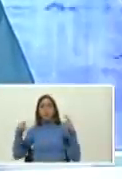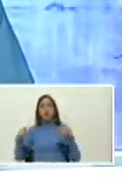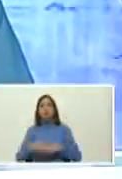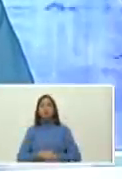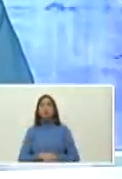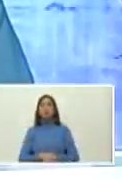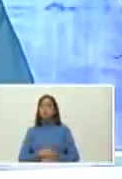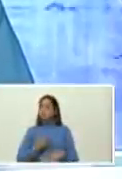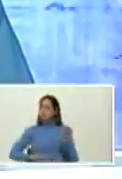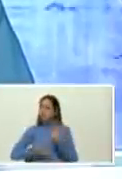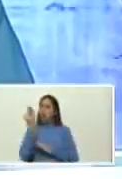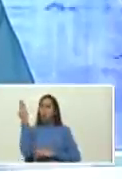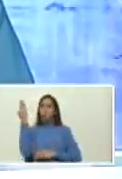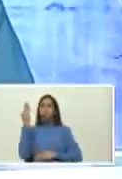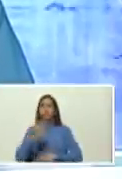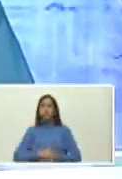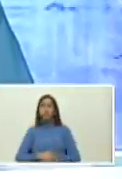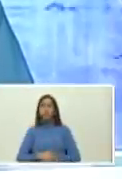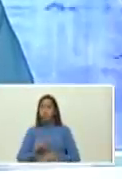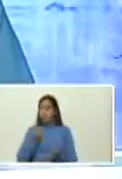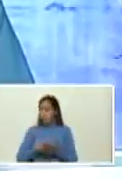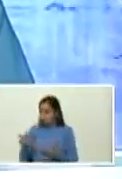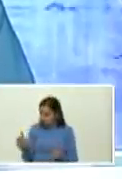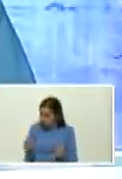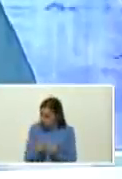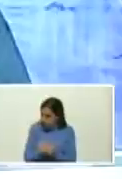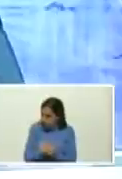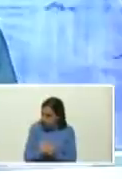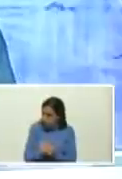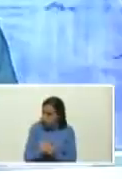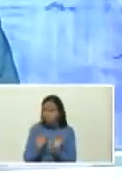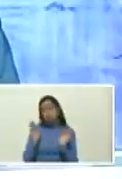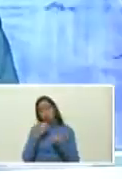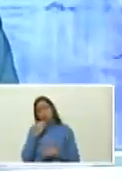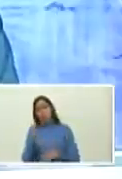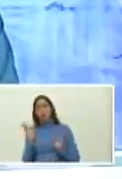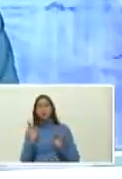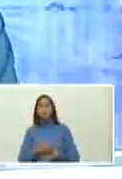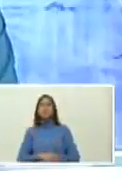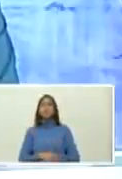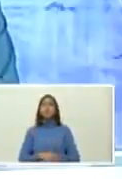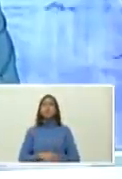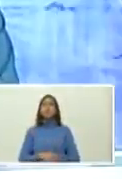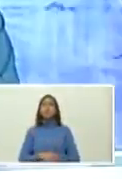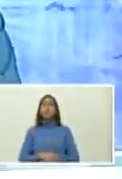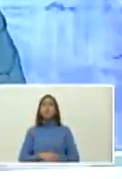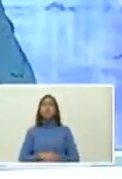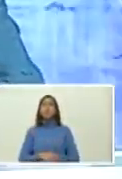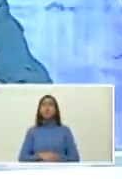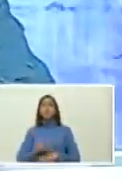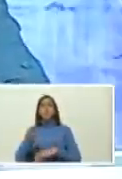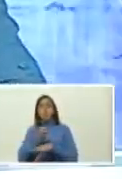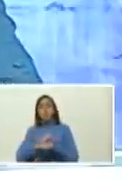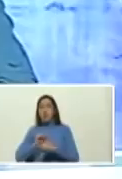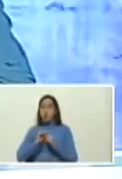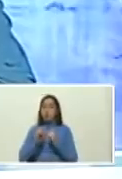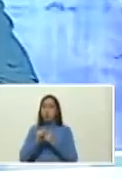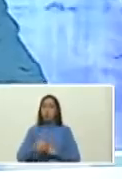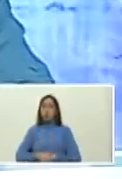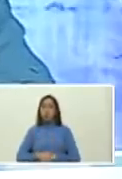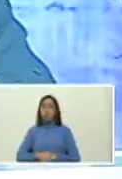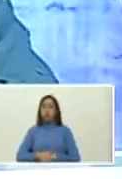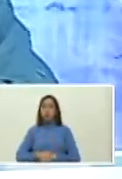vamos aprobado ¿tú me acompañas? bueno me acompaña Mervin pues no necesito